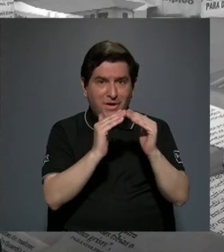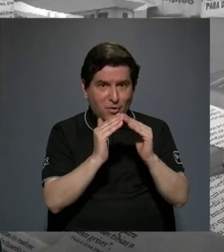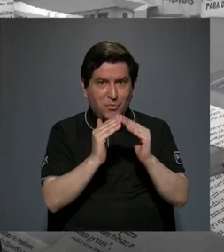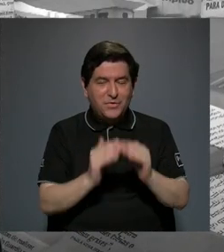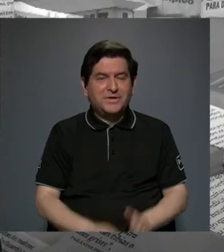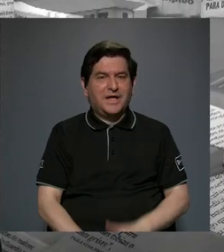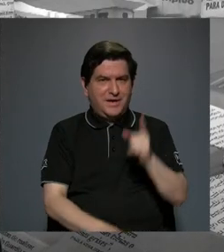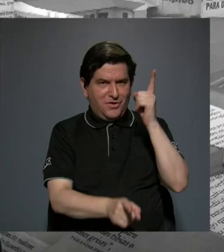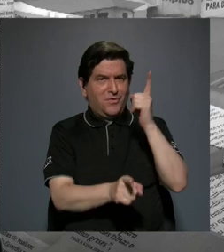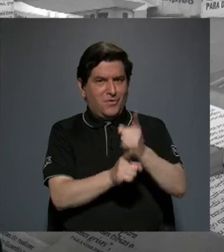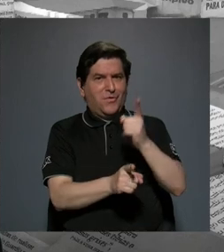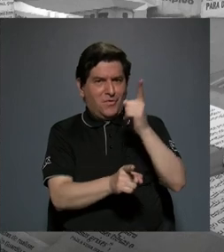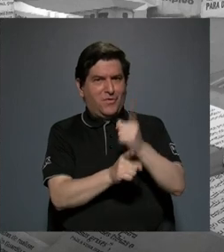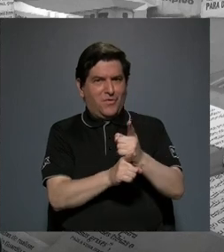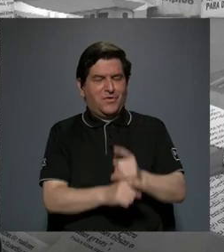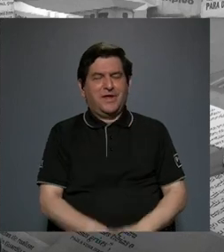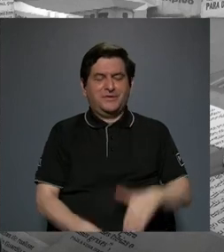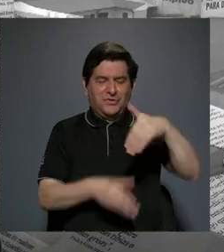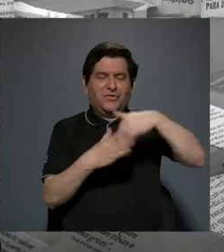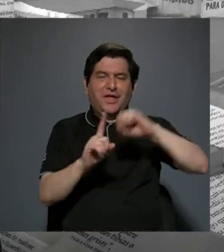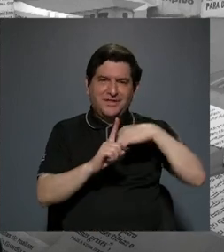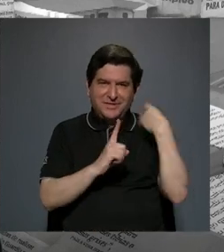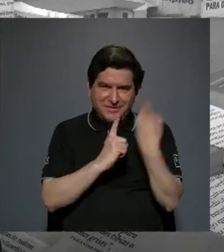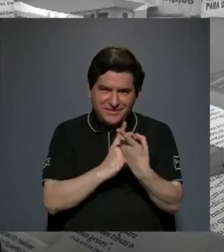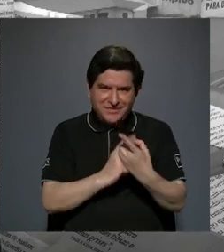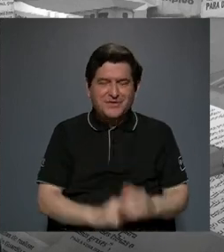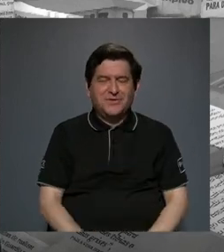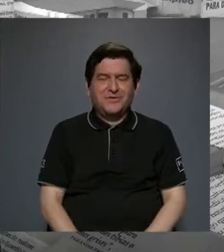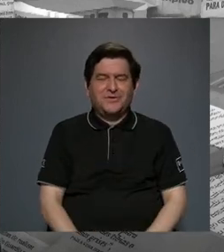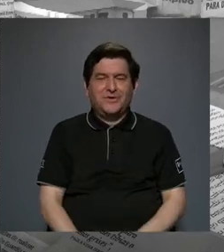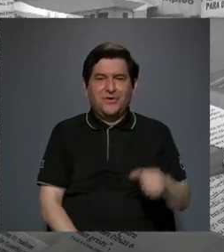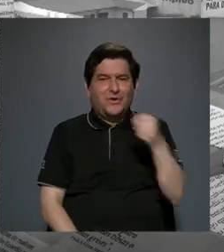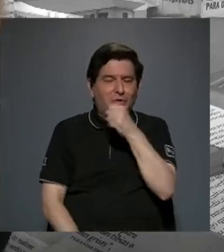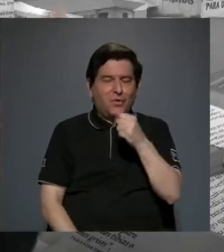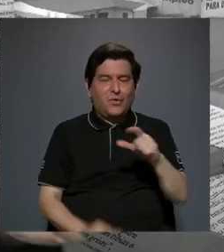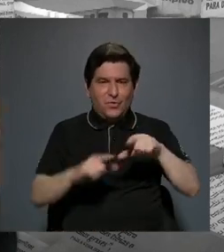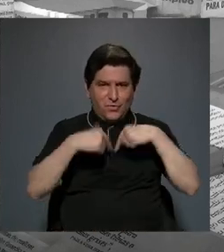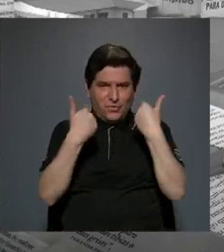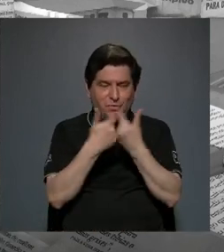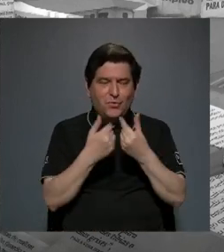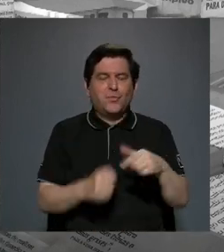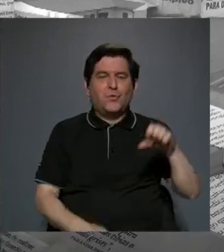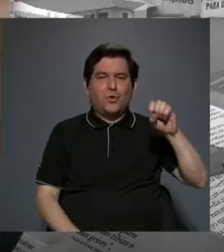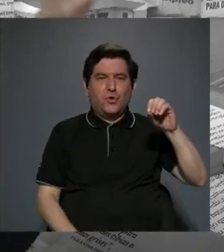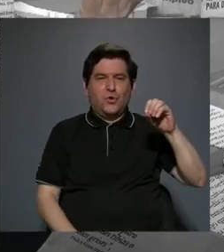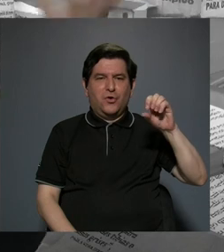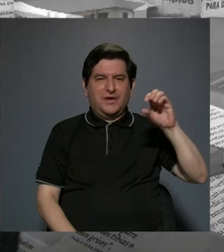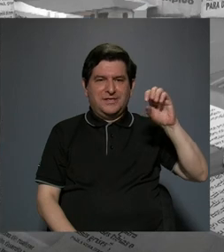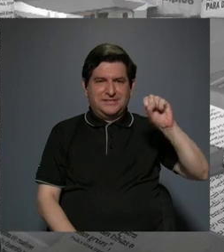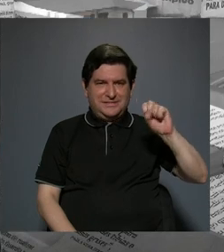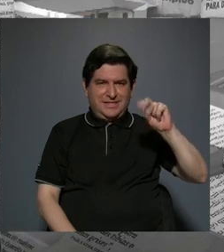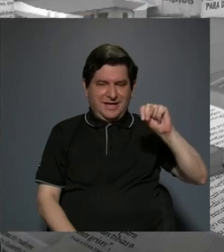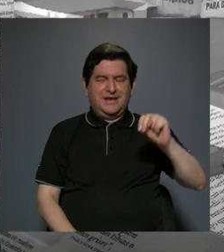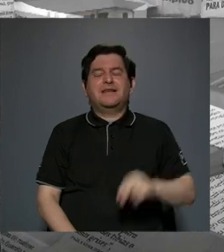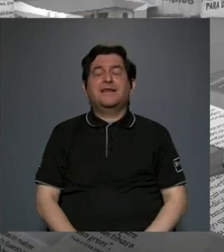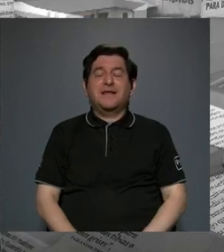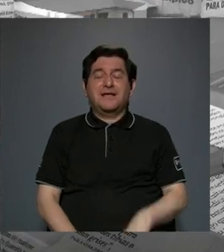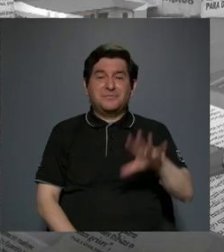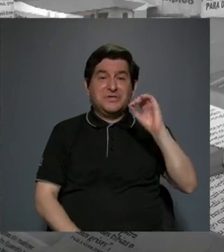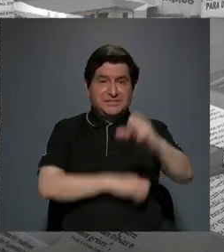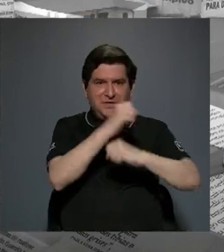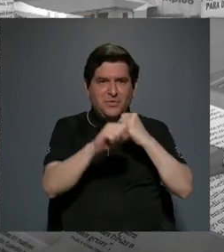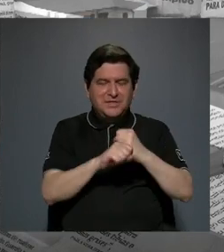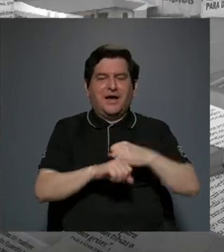debe ser en sociedad entonces el coro sinfónico le deseamos que sean 50 años más